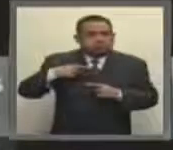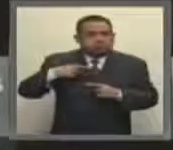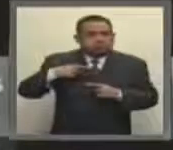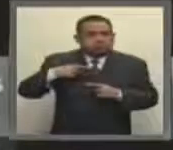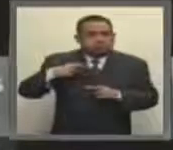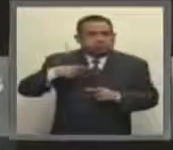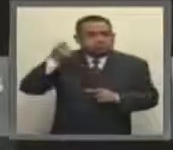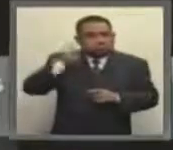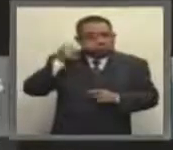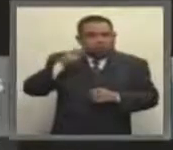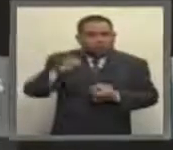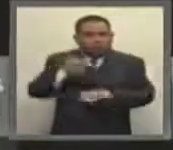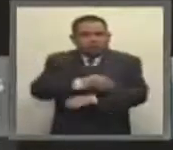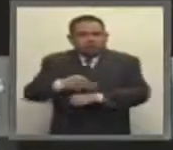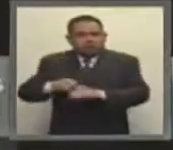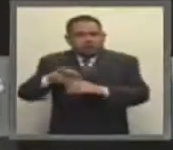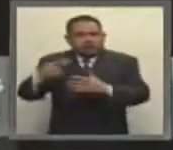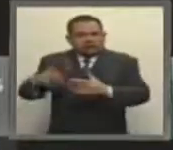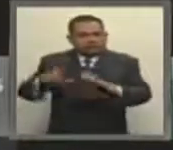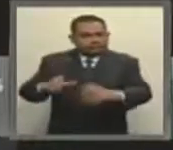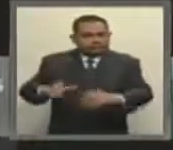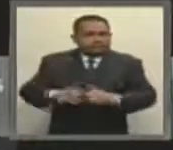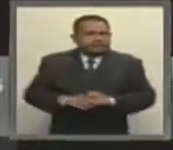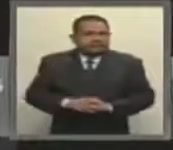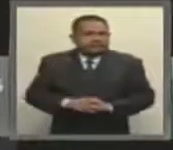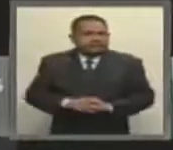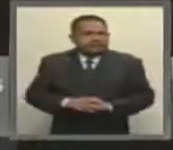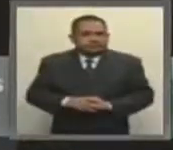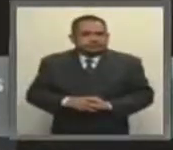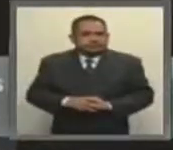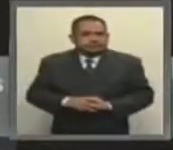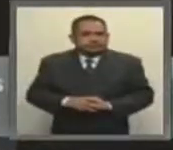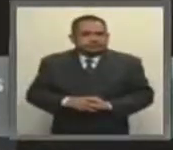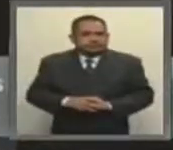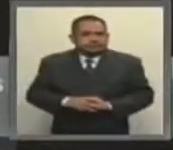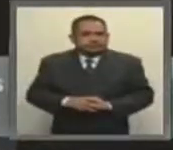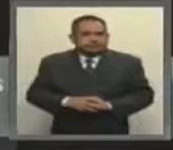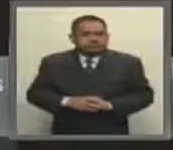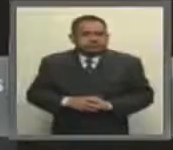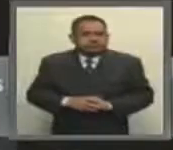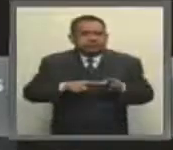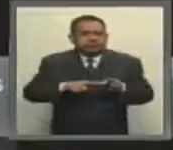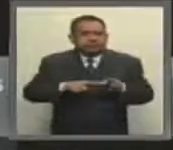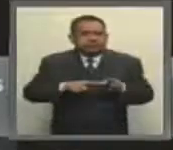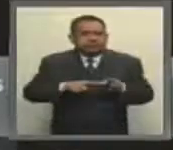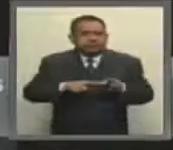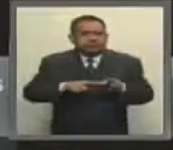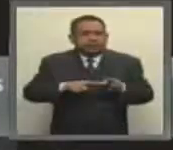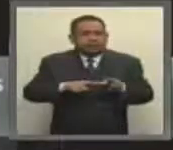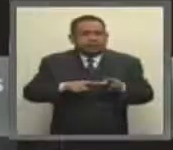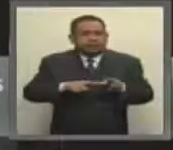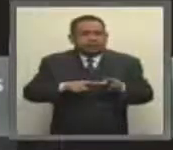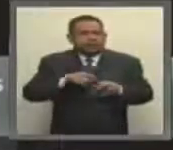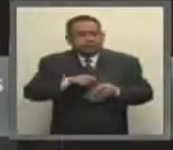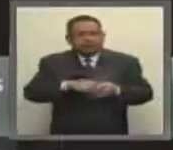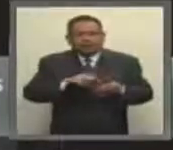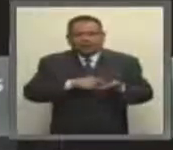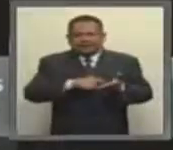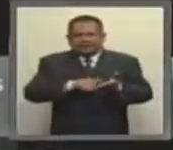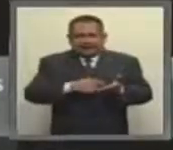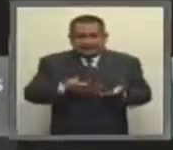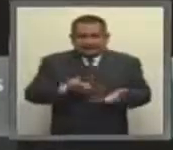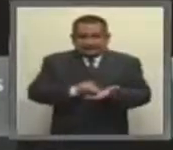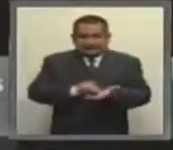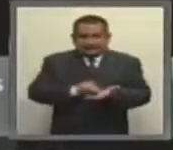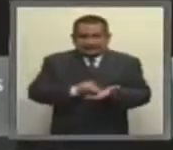pensionados o familiares derechohabientes. En relación a la reserva, el artículo segundo del decreto de